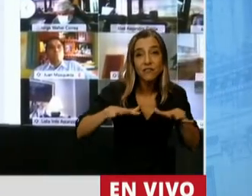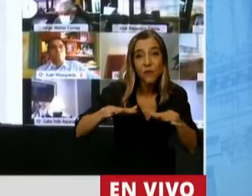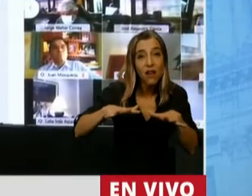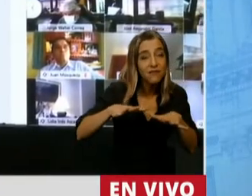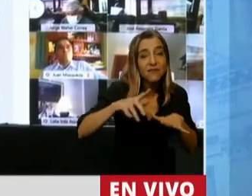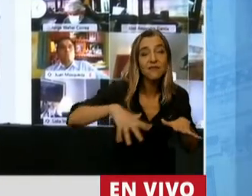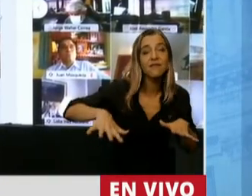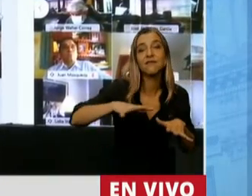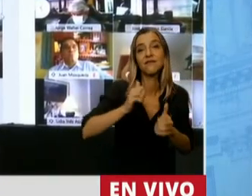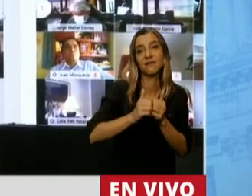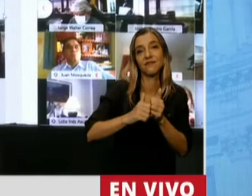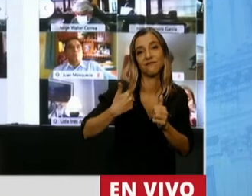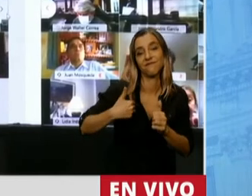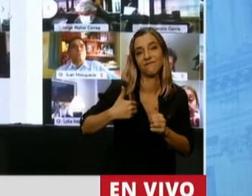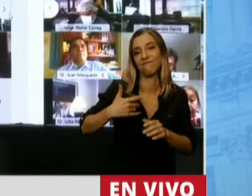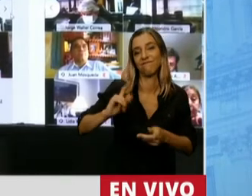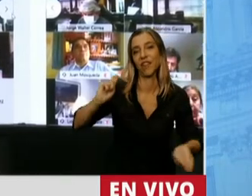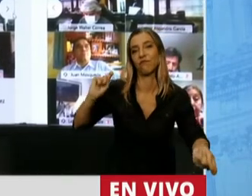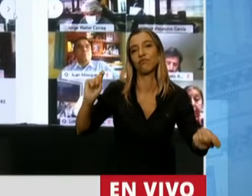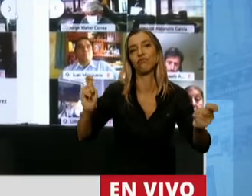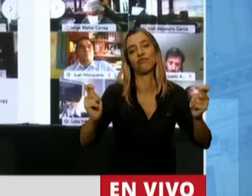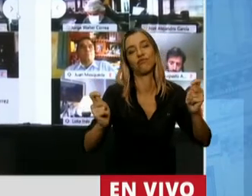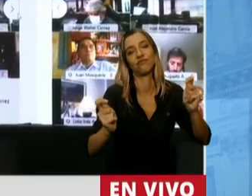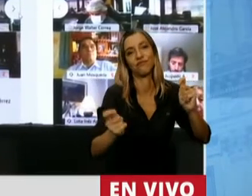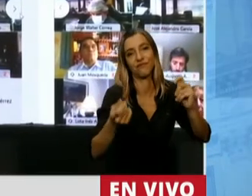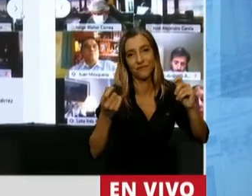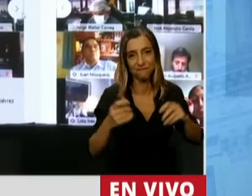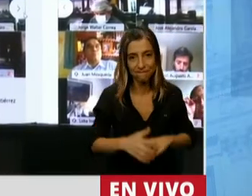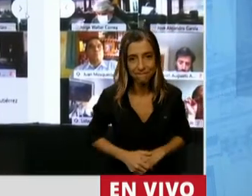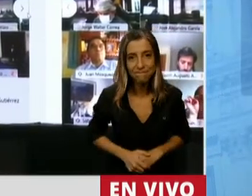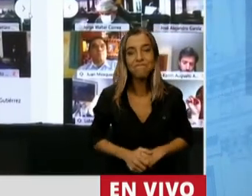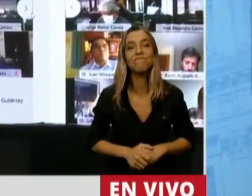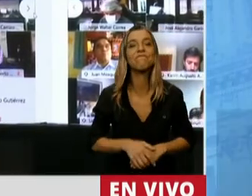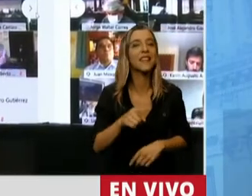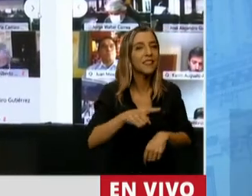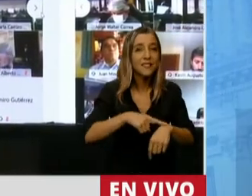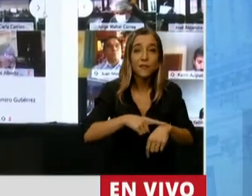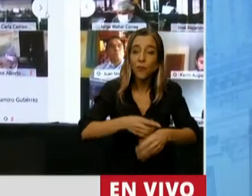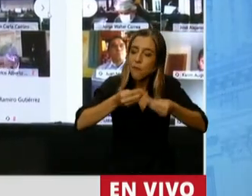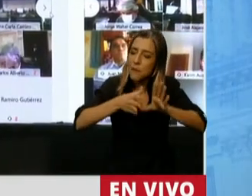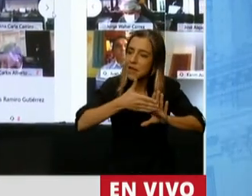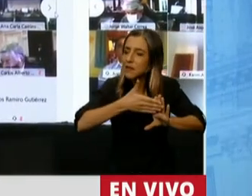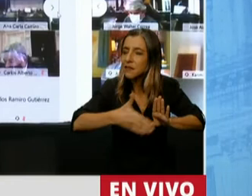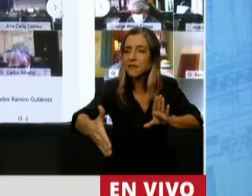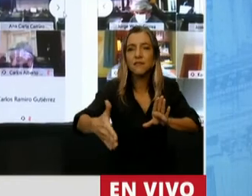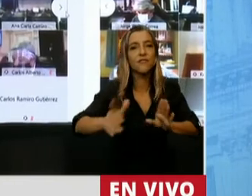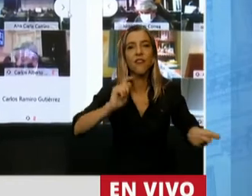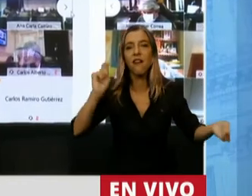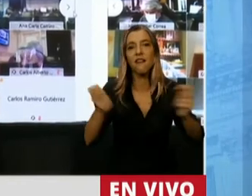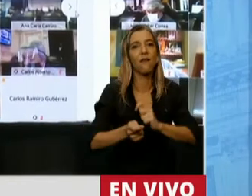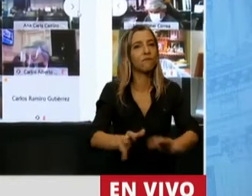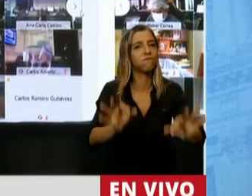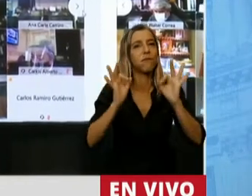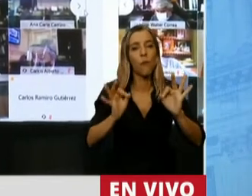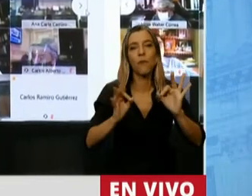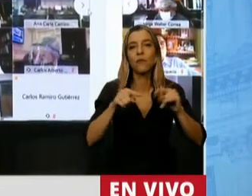Argentina. Y dije, y repito, ahí se produjo el más fenomenal, la más fenomenal muestra de